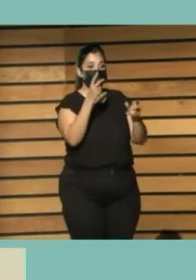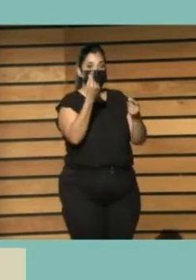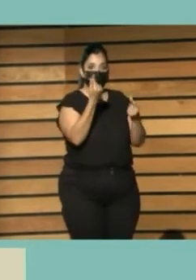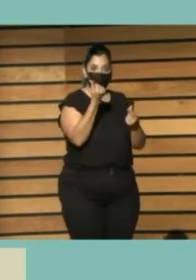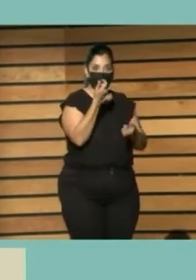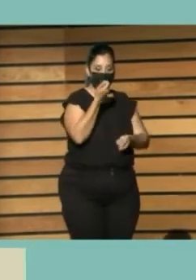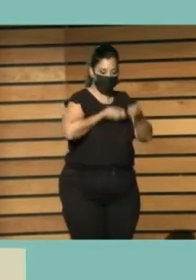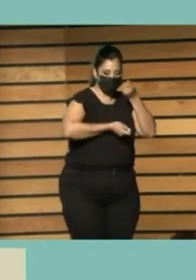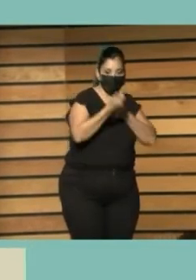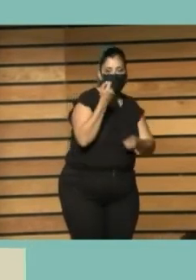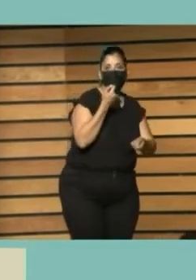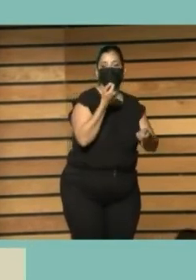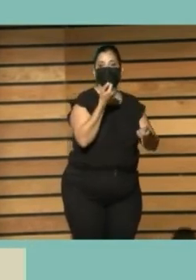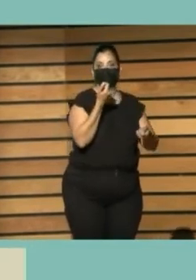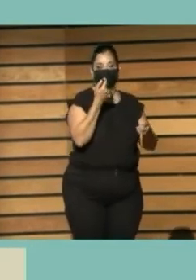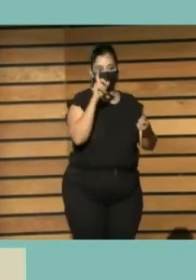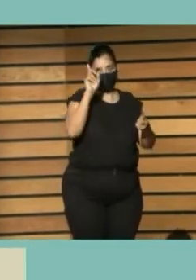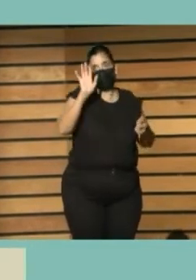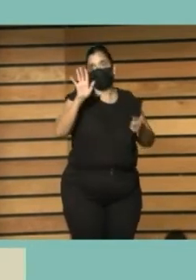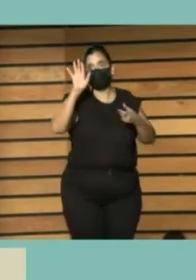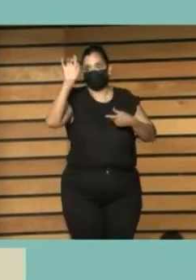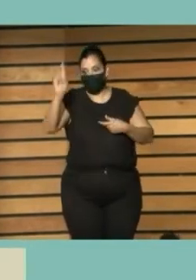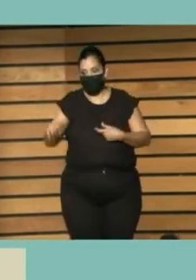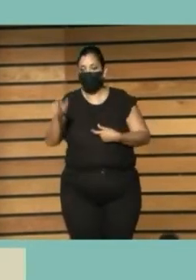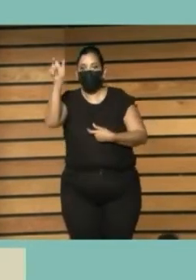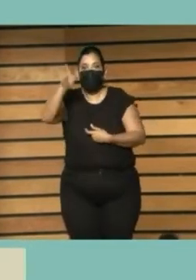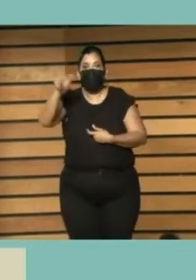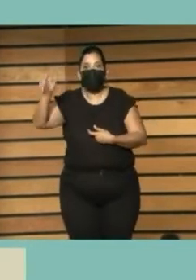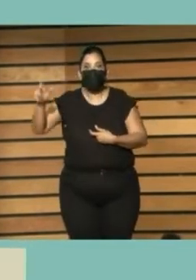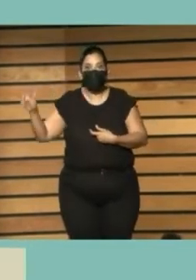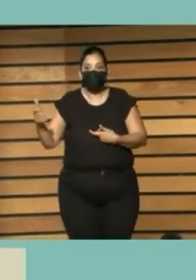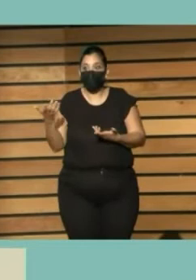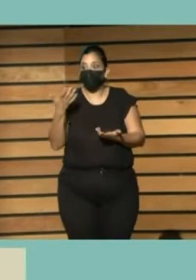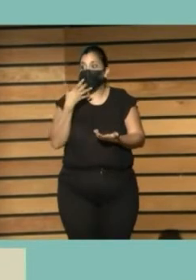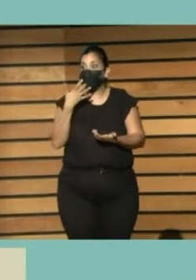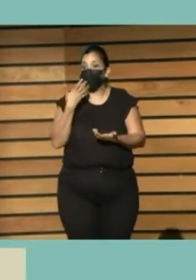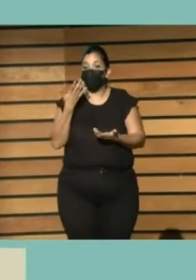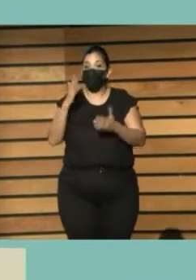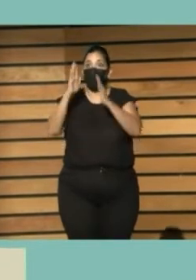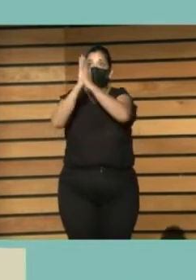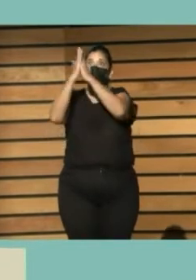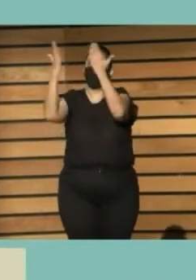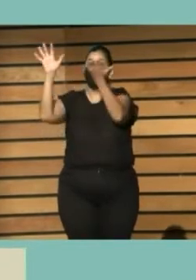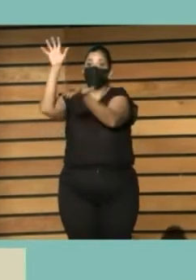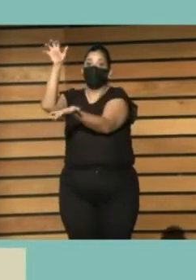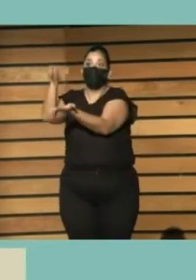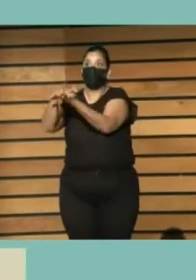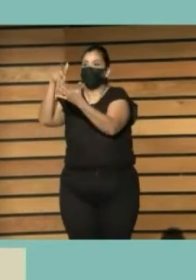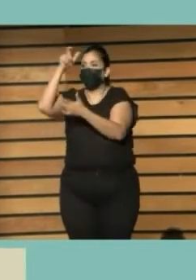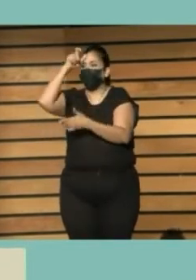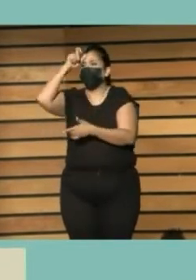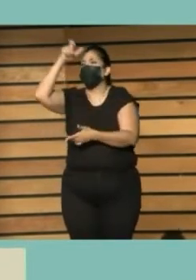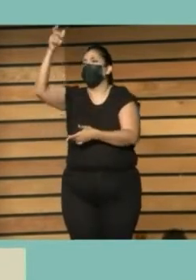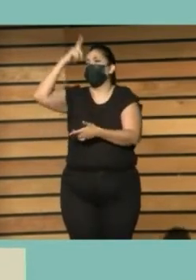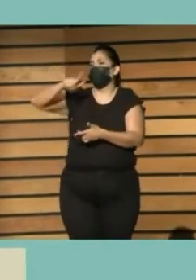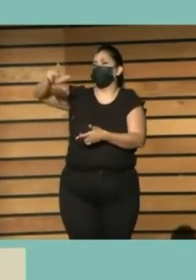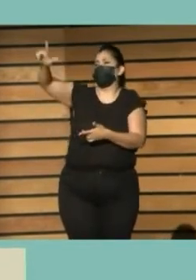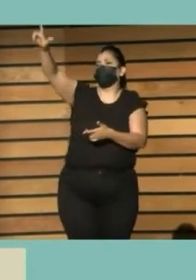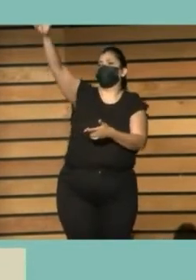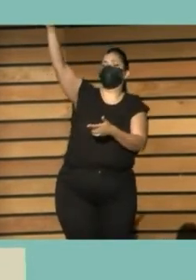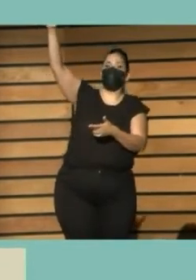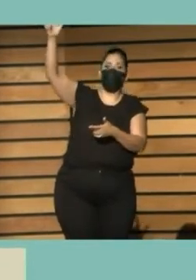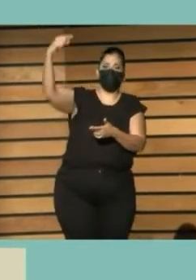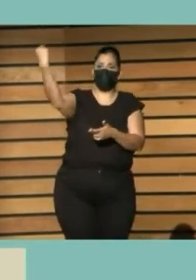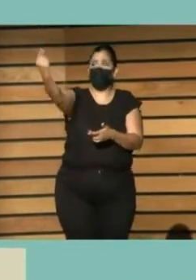bibliotecarias como a la última persona que está en la última biblioteca del último pueblo y esa era